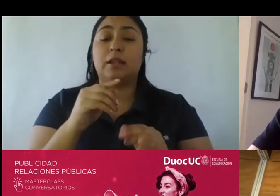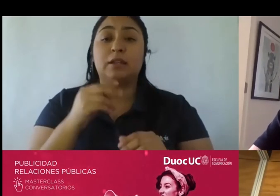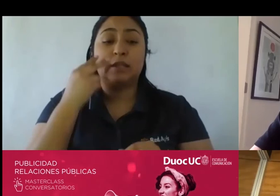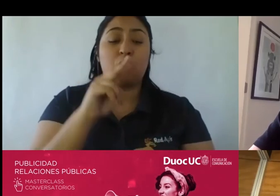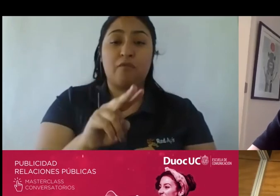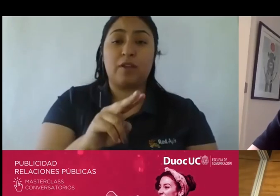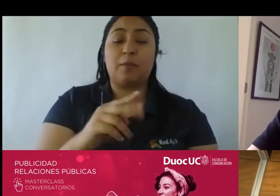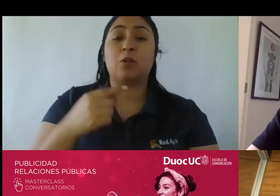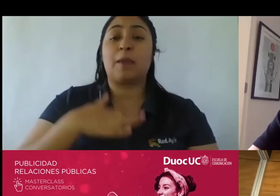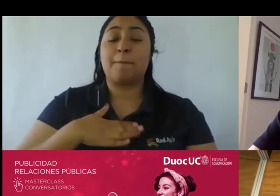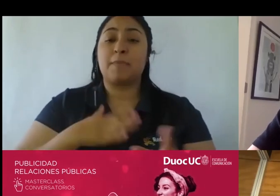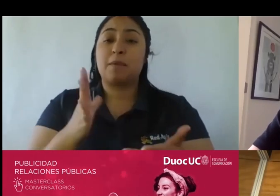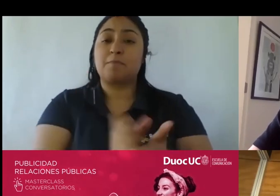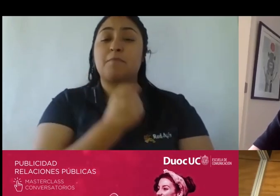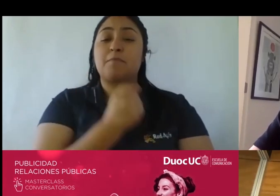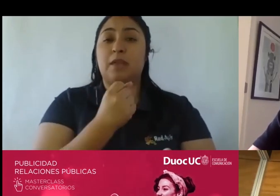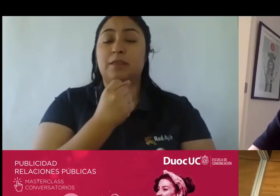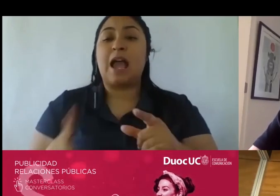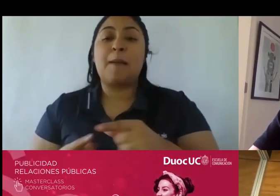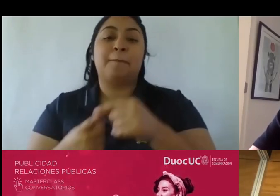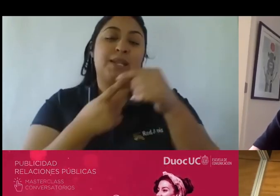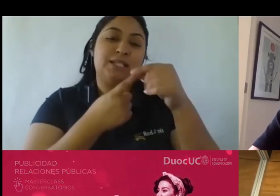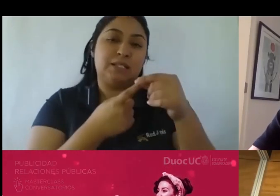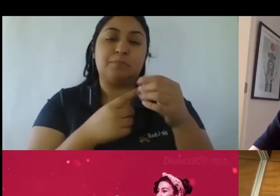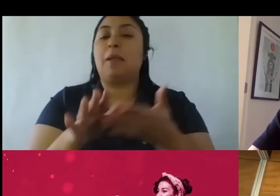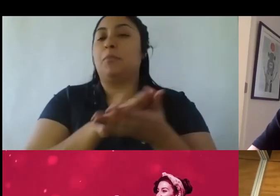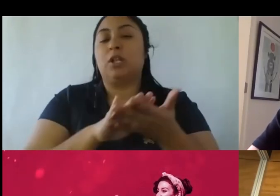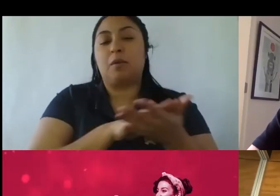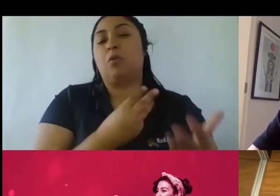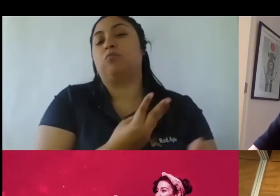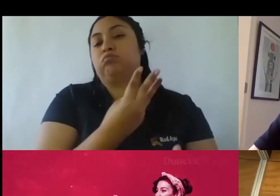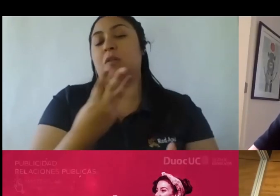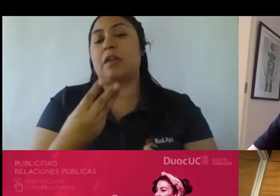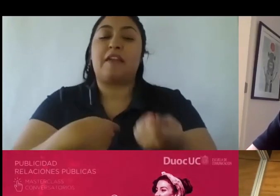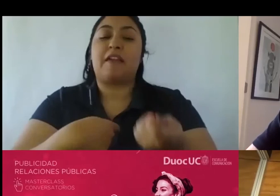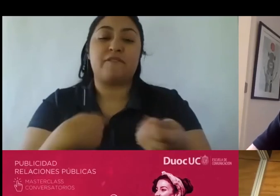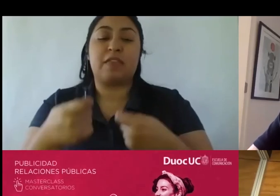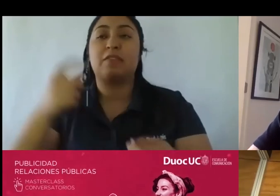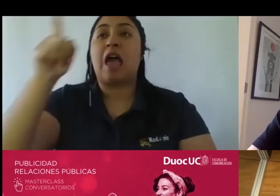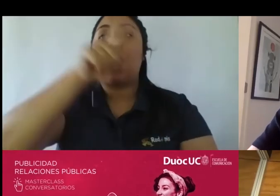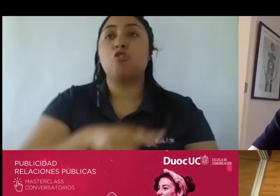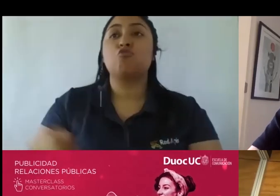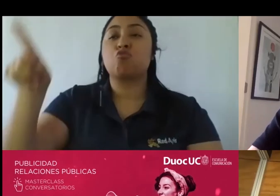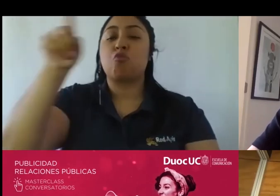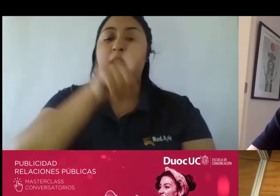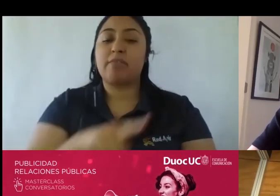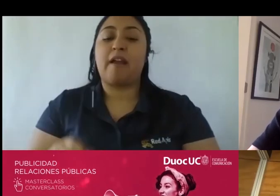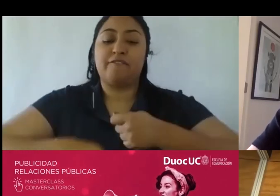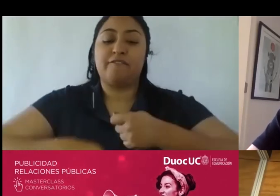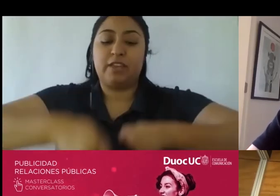consolidarme como el principal sitio de venta de ruedas de bicicleta digamos pero a mí